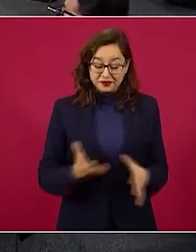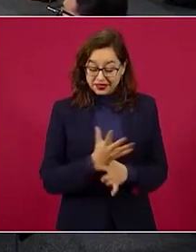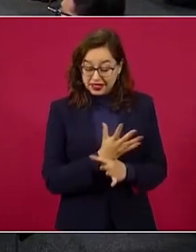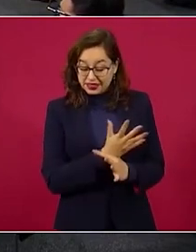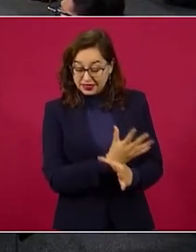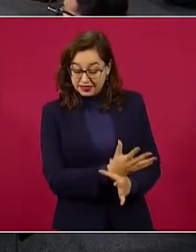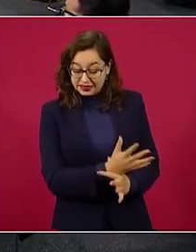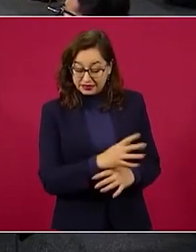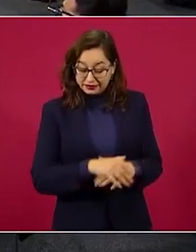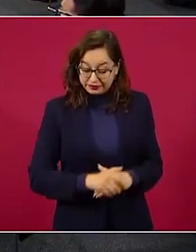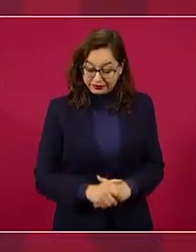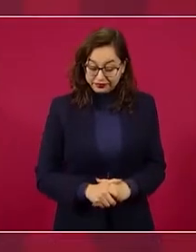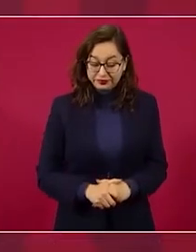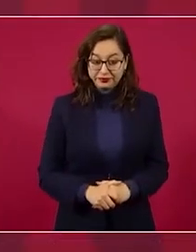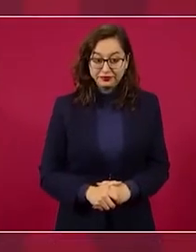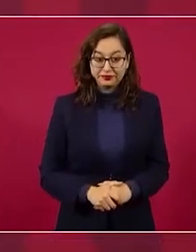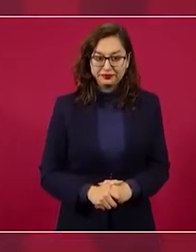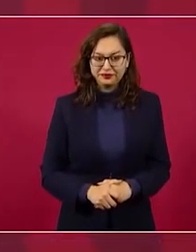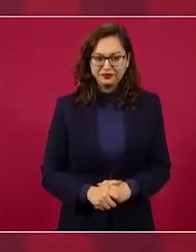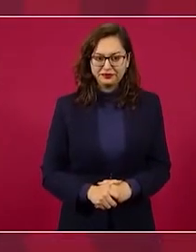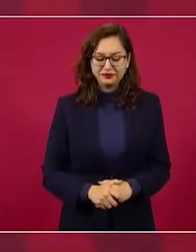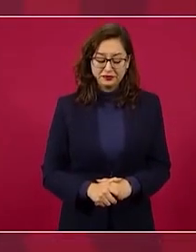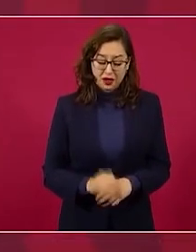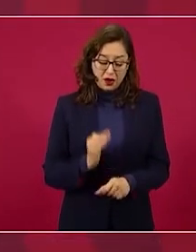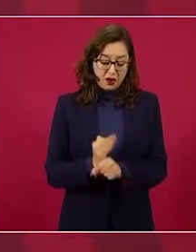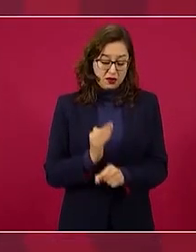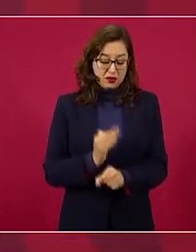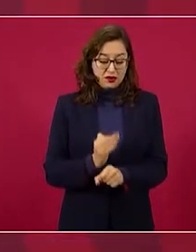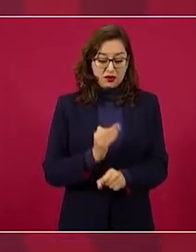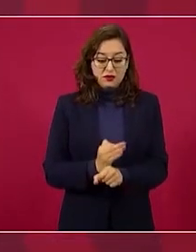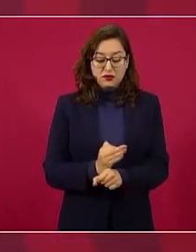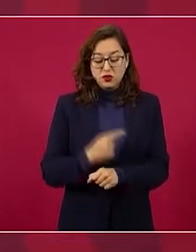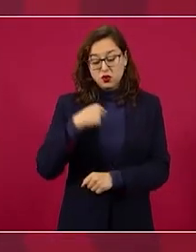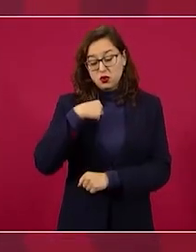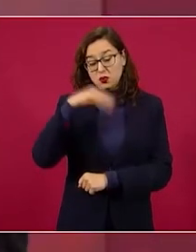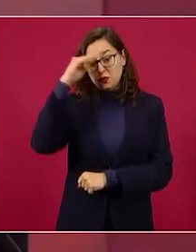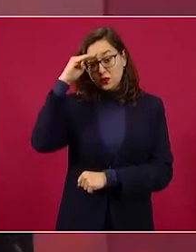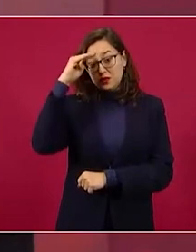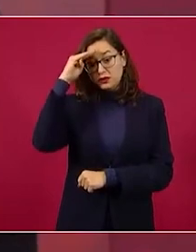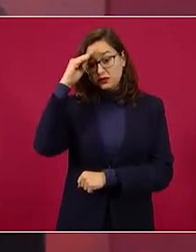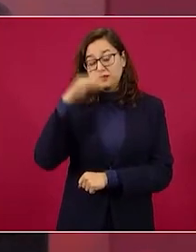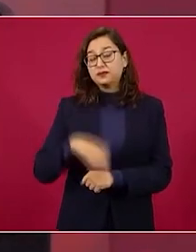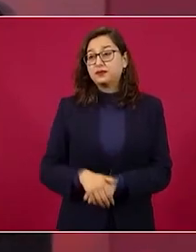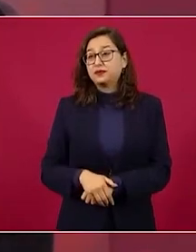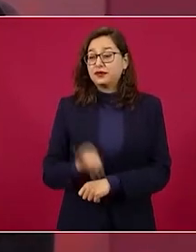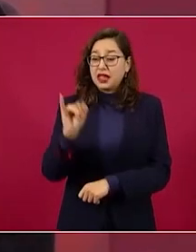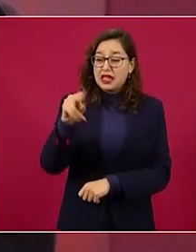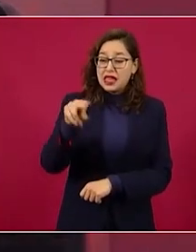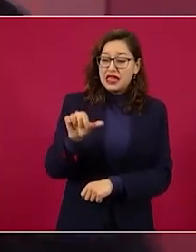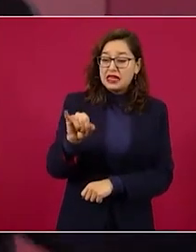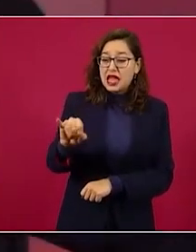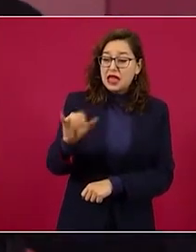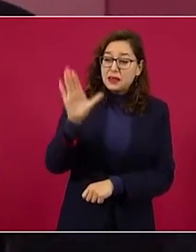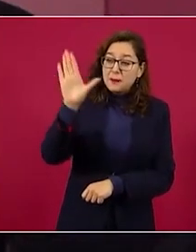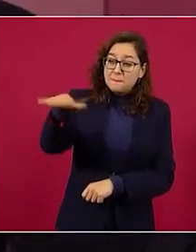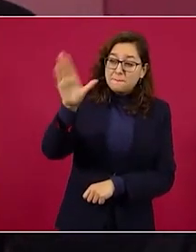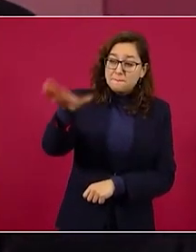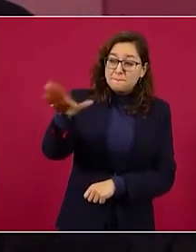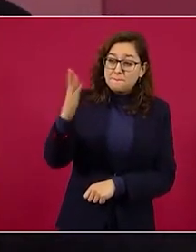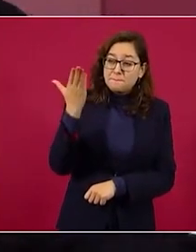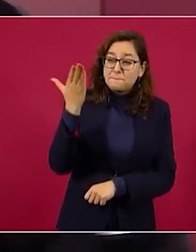este el informe sobre los sueldos de Loret no es